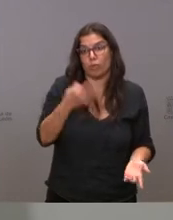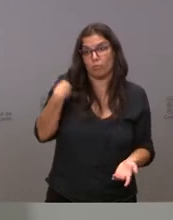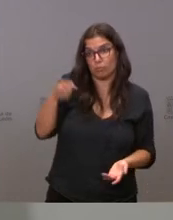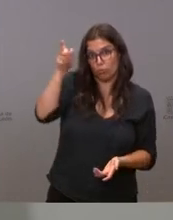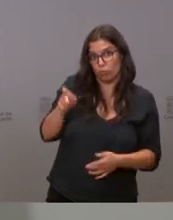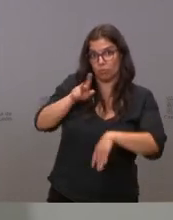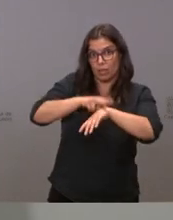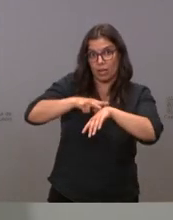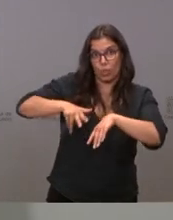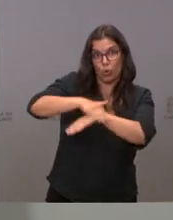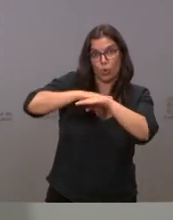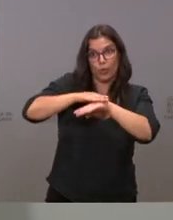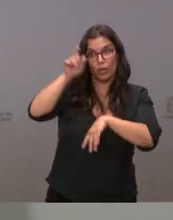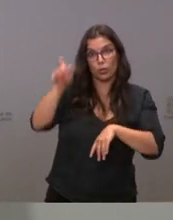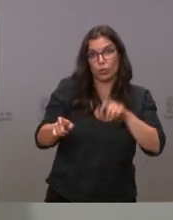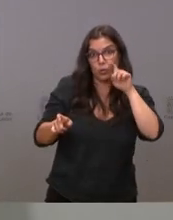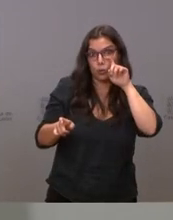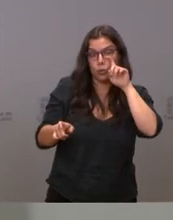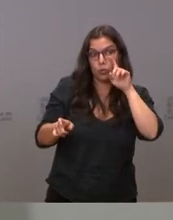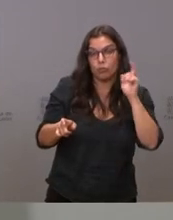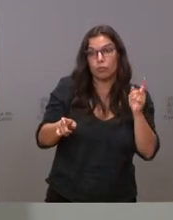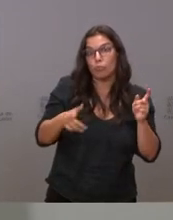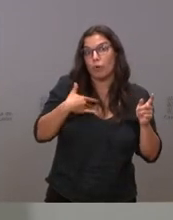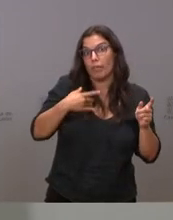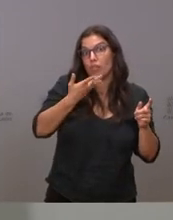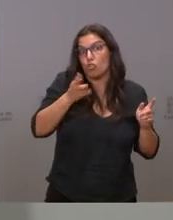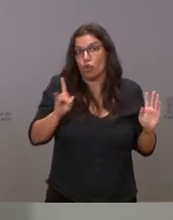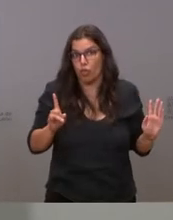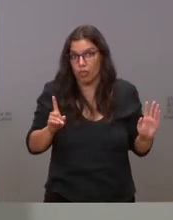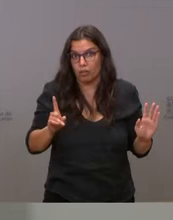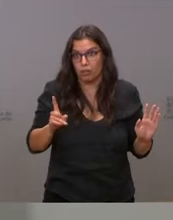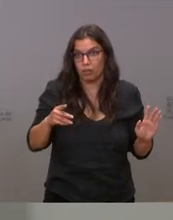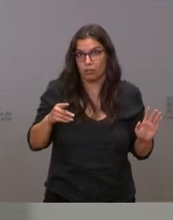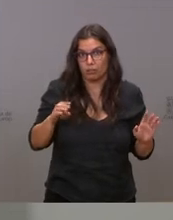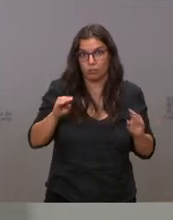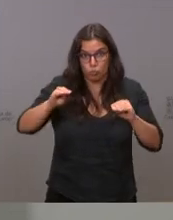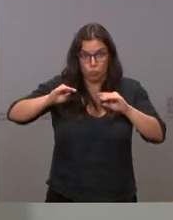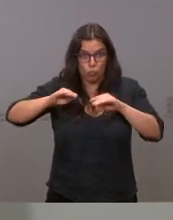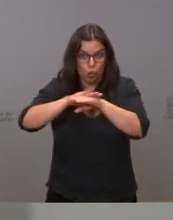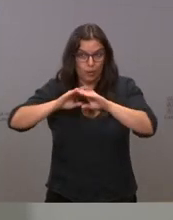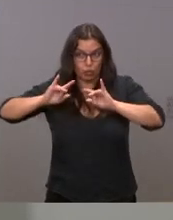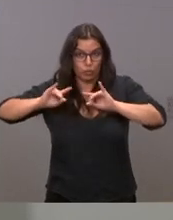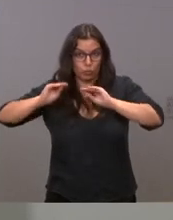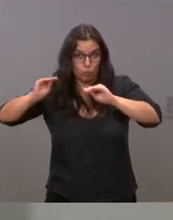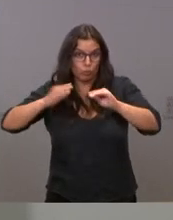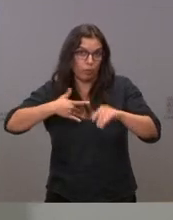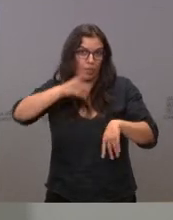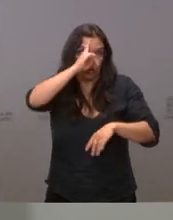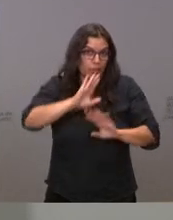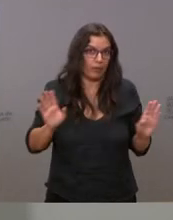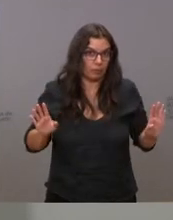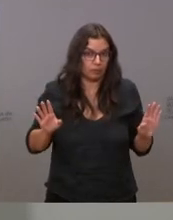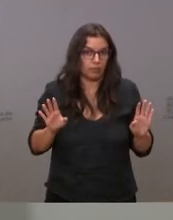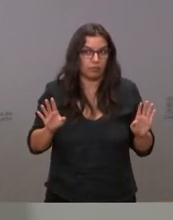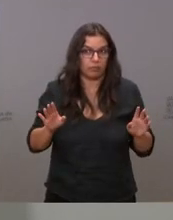del Gobierno en la comunidad no conoce los datos de su propio Gobierno, de su propio